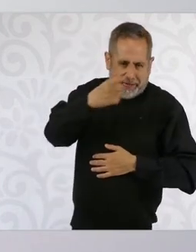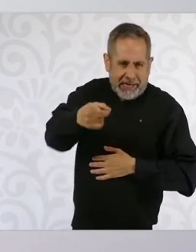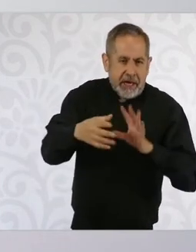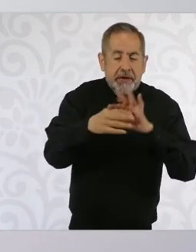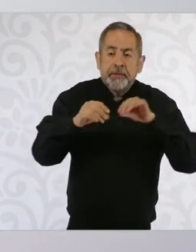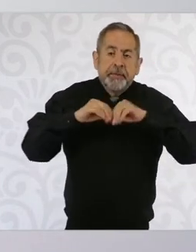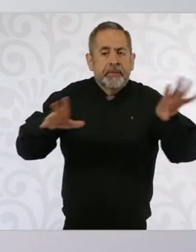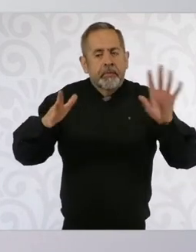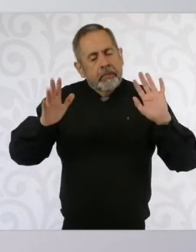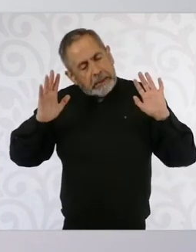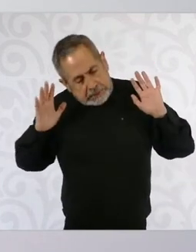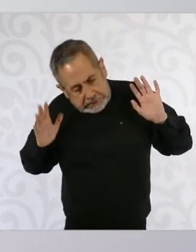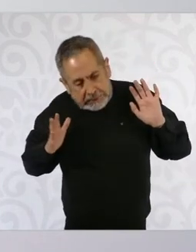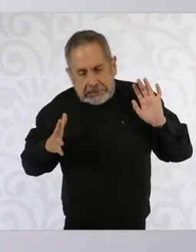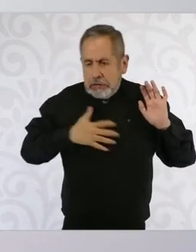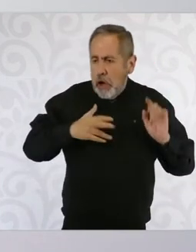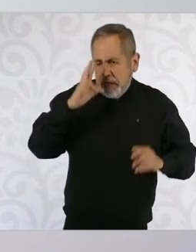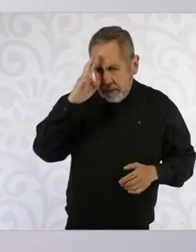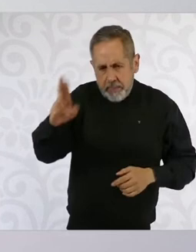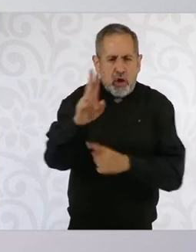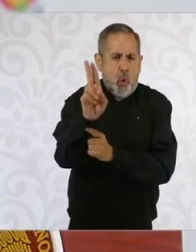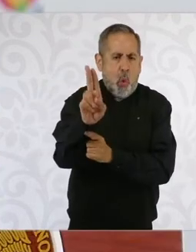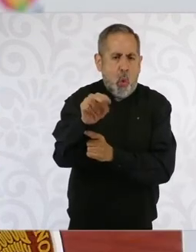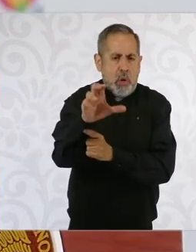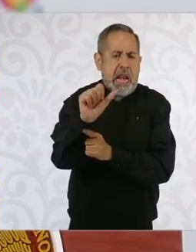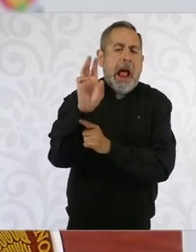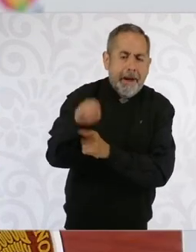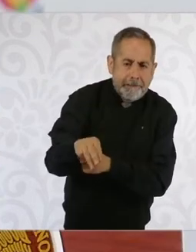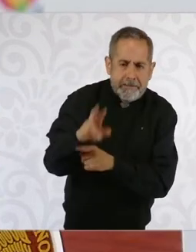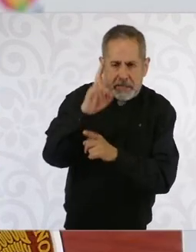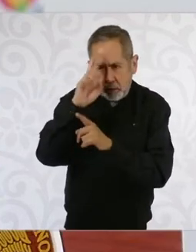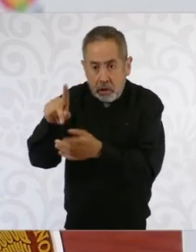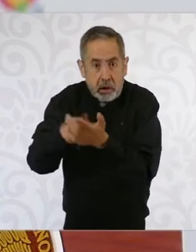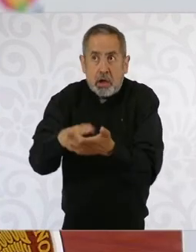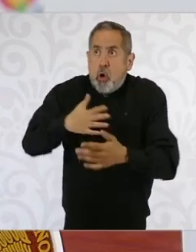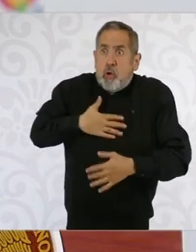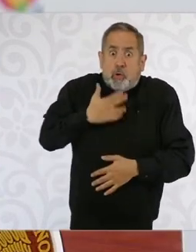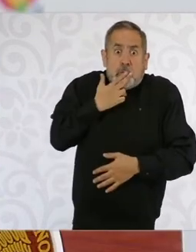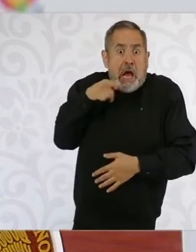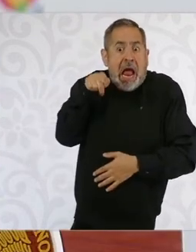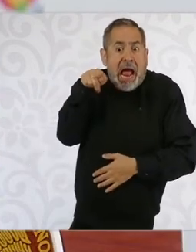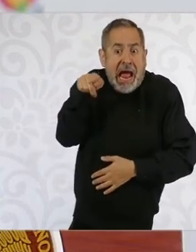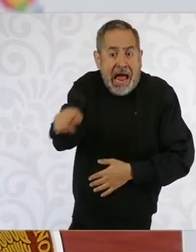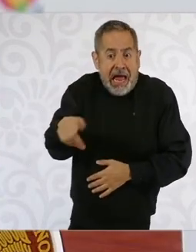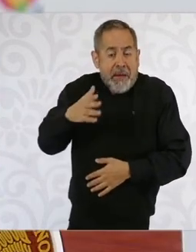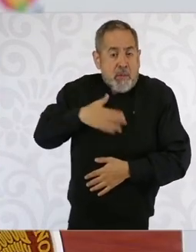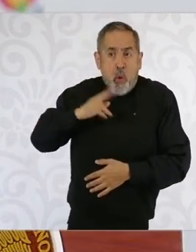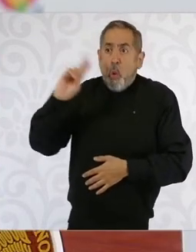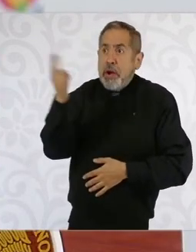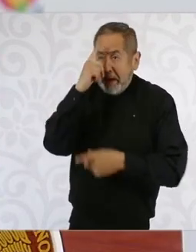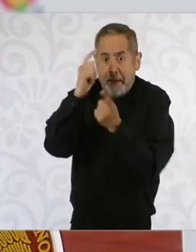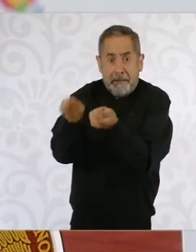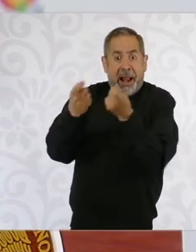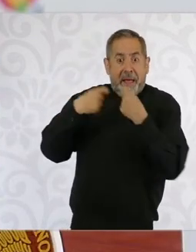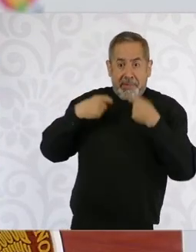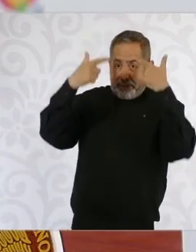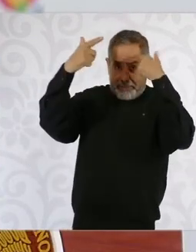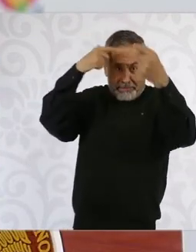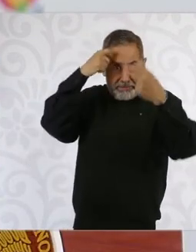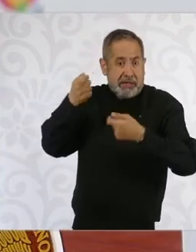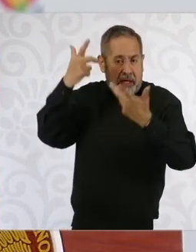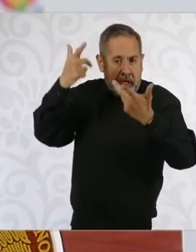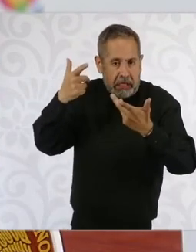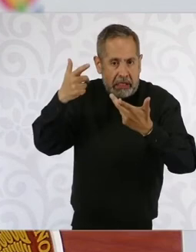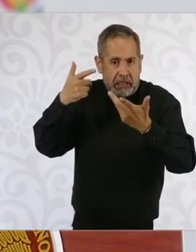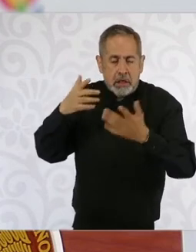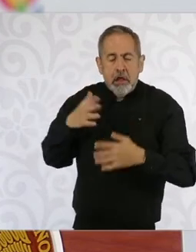de que respetando la autonomía y conociendo mi alma mater, era importante que se hiciera un programa de